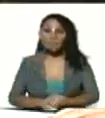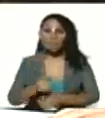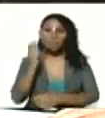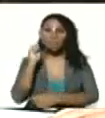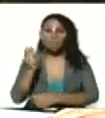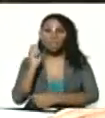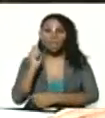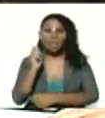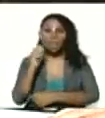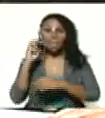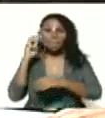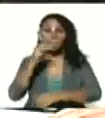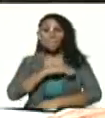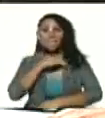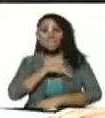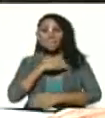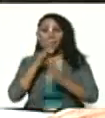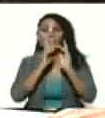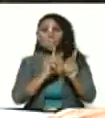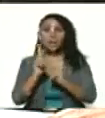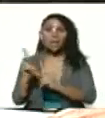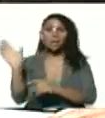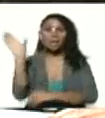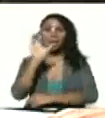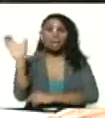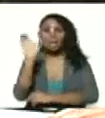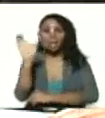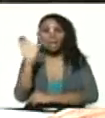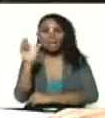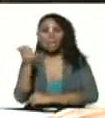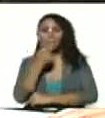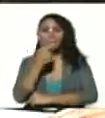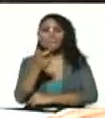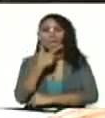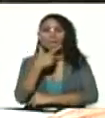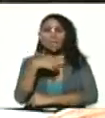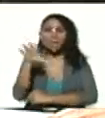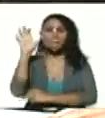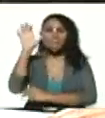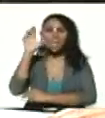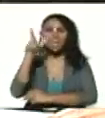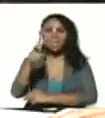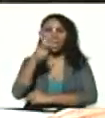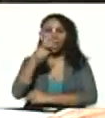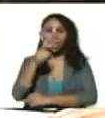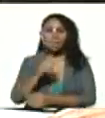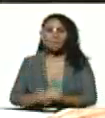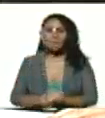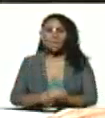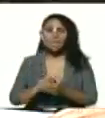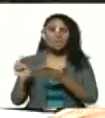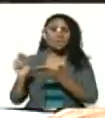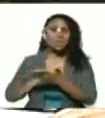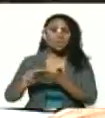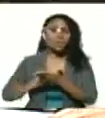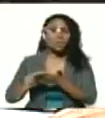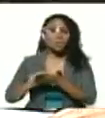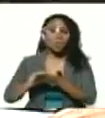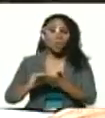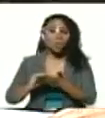tarea la misión en el plan Caracas bella patriota y segura de recuperar